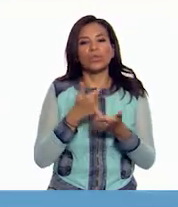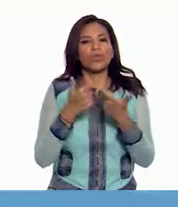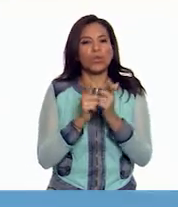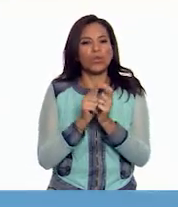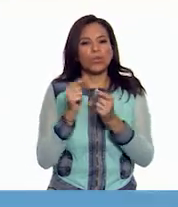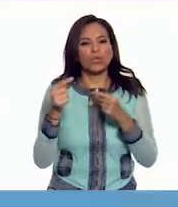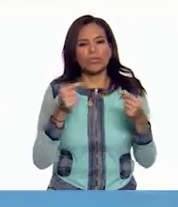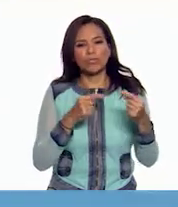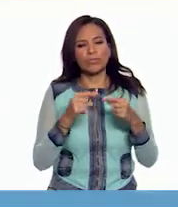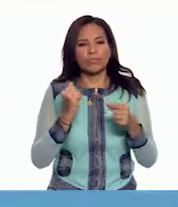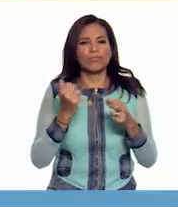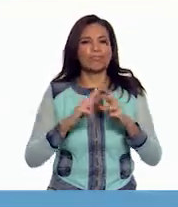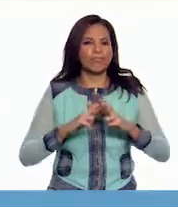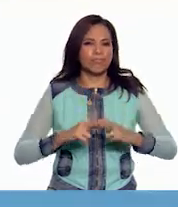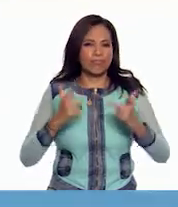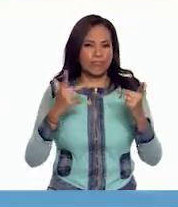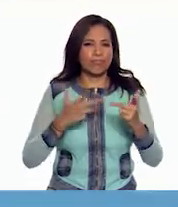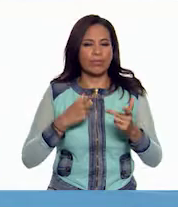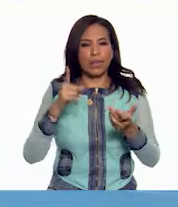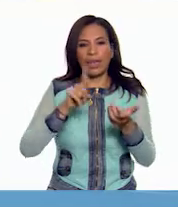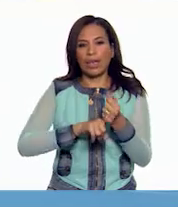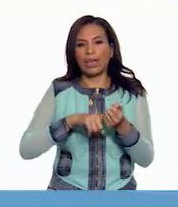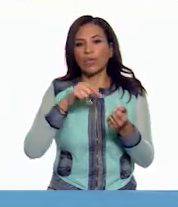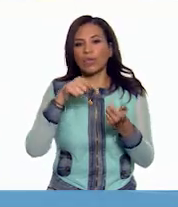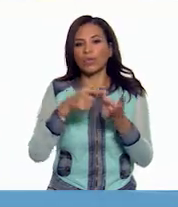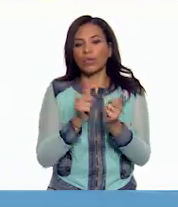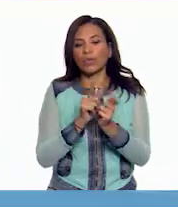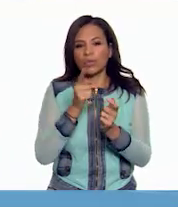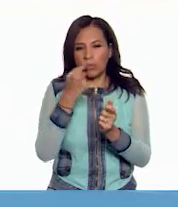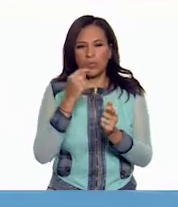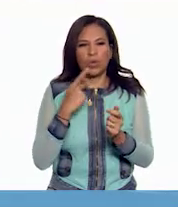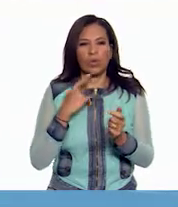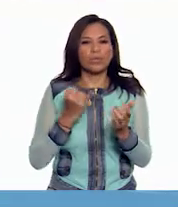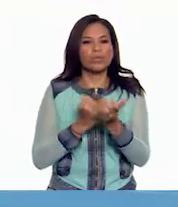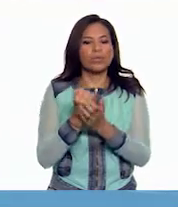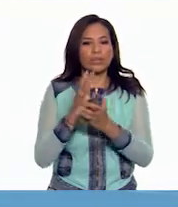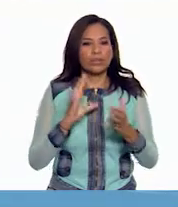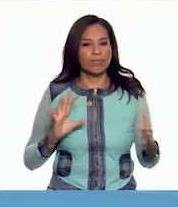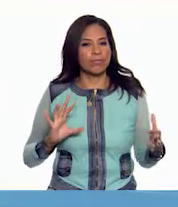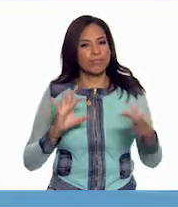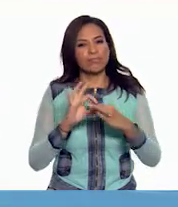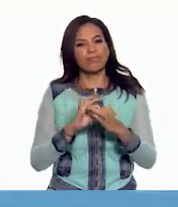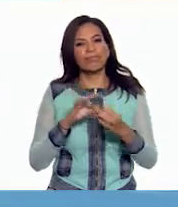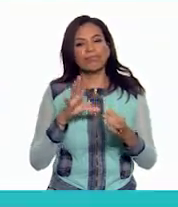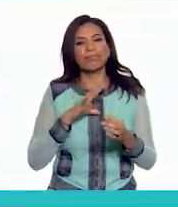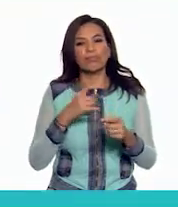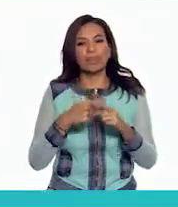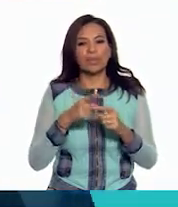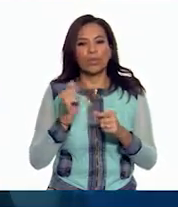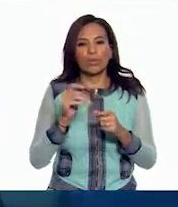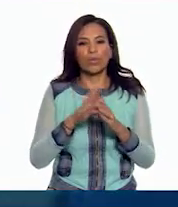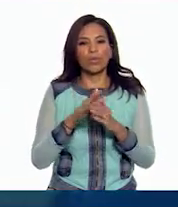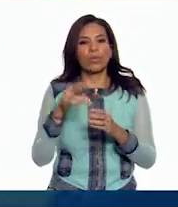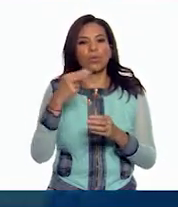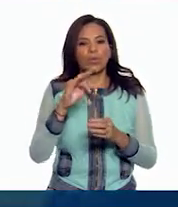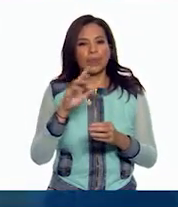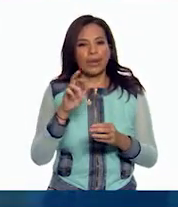oposición y una ruptura que se dio al interior del partido oficial formaron una alianza constituida en un frente.